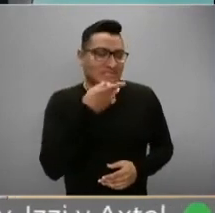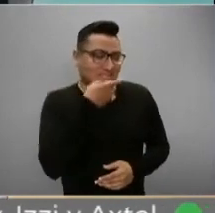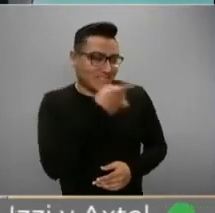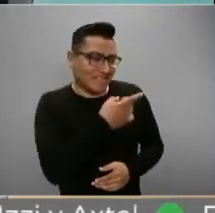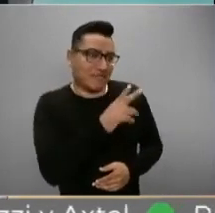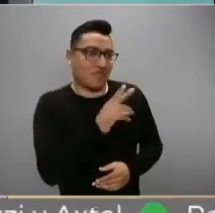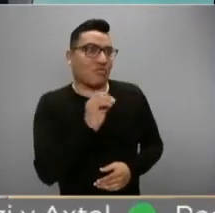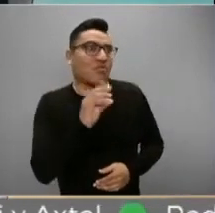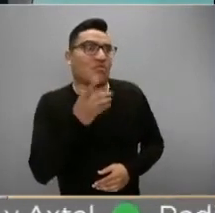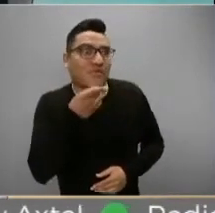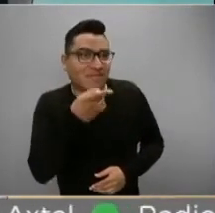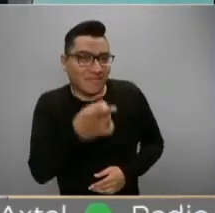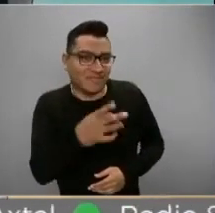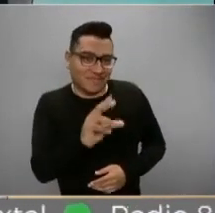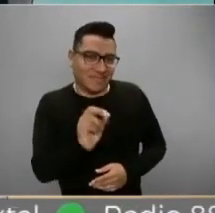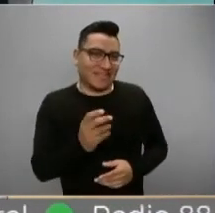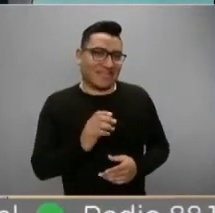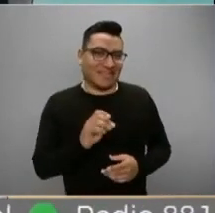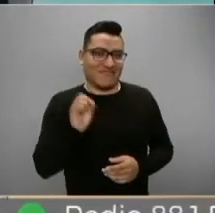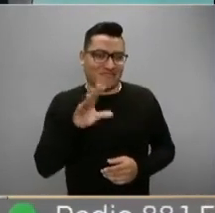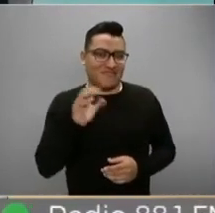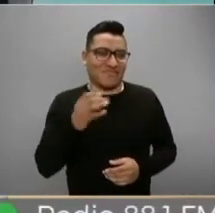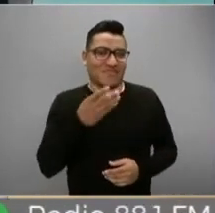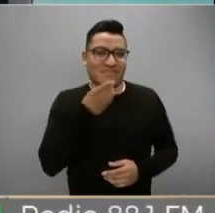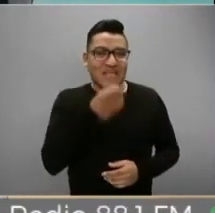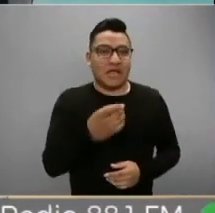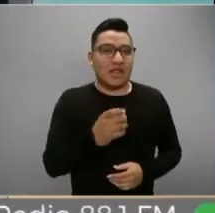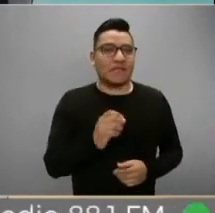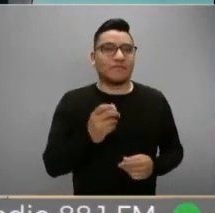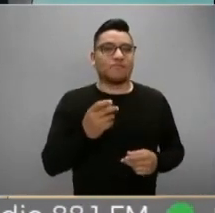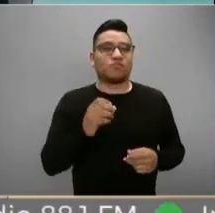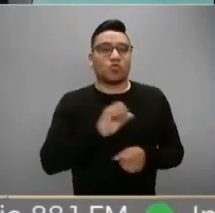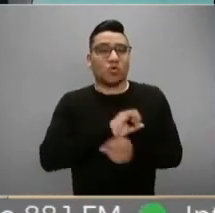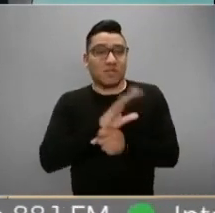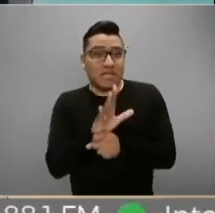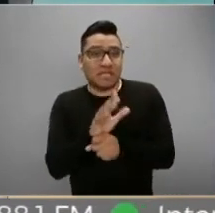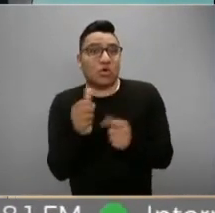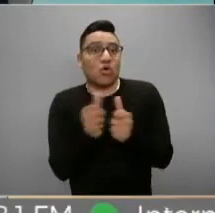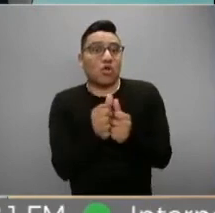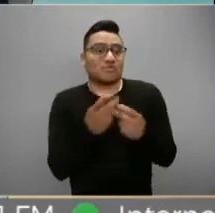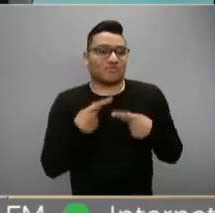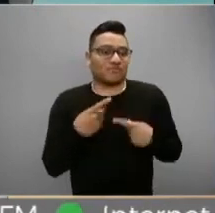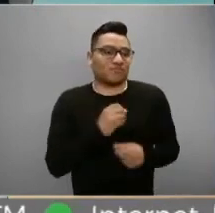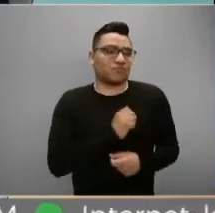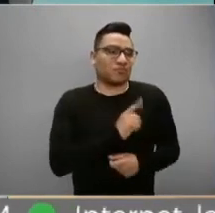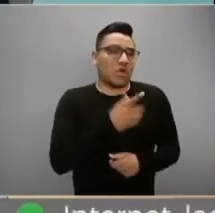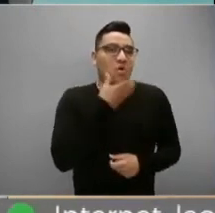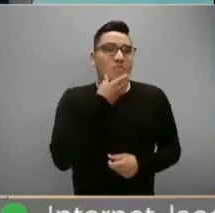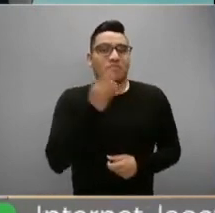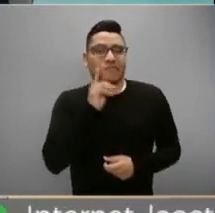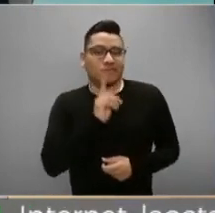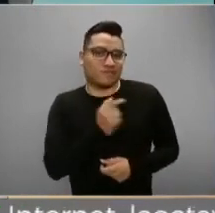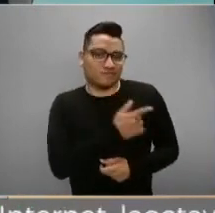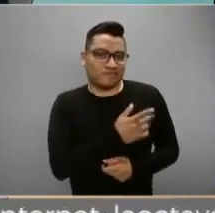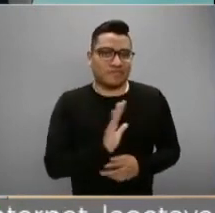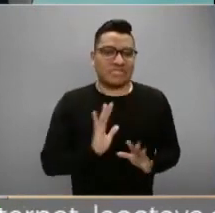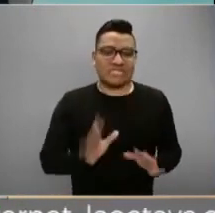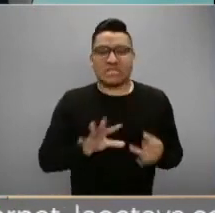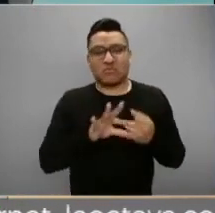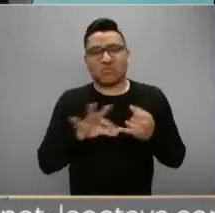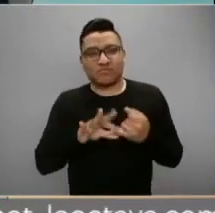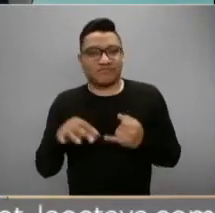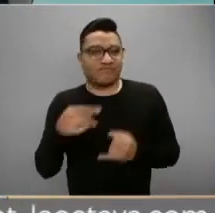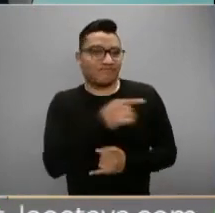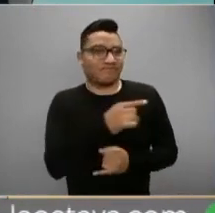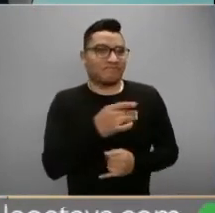momento del aire, claramente lo puedes decir, pero no. Coronavirus con las y los especialistas, tenemos a nuestra última, ya la presumías un montón, le